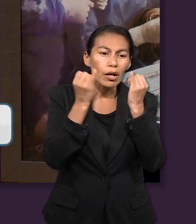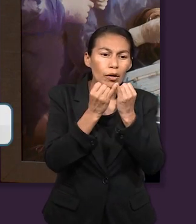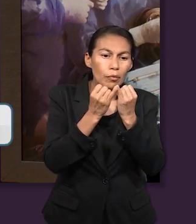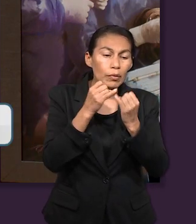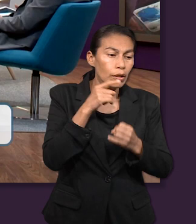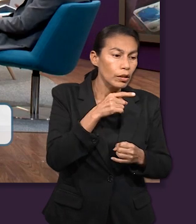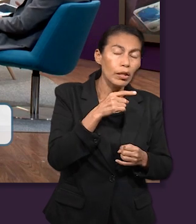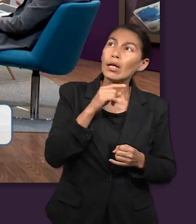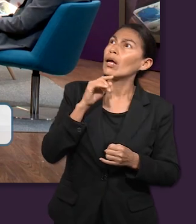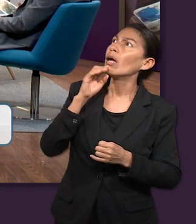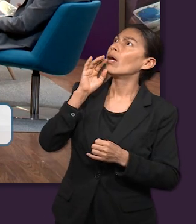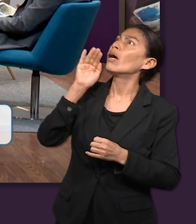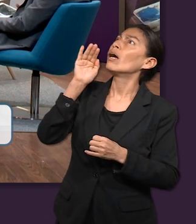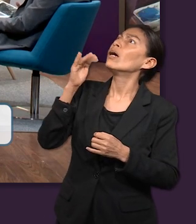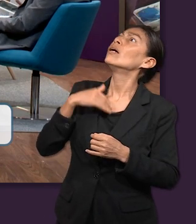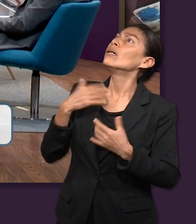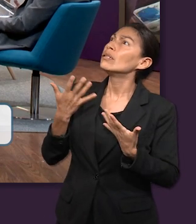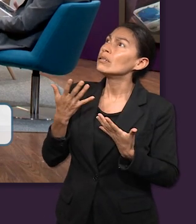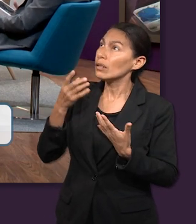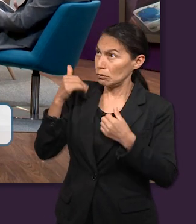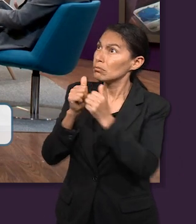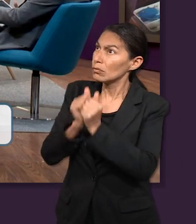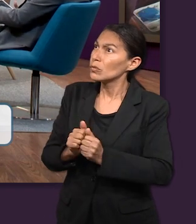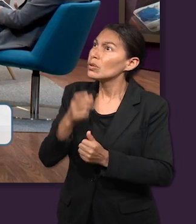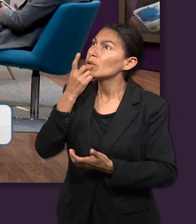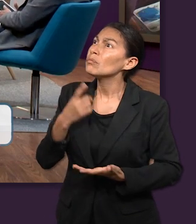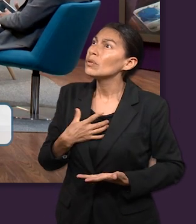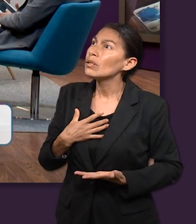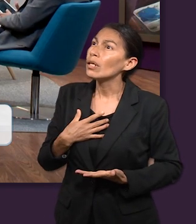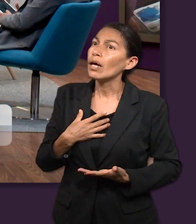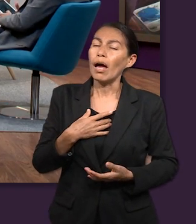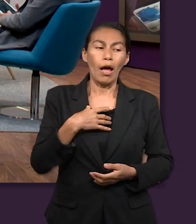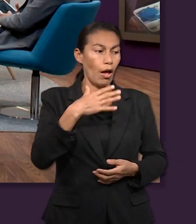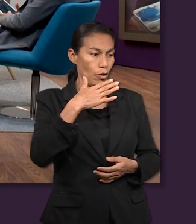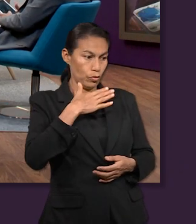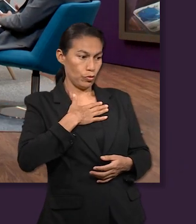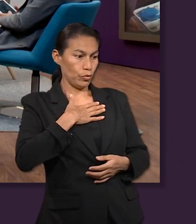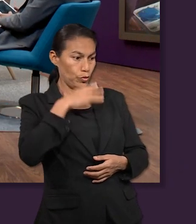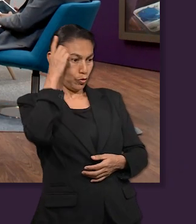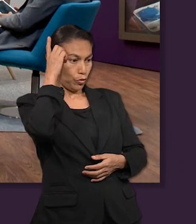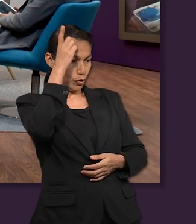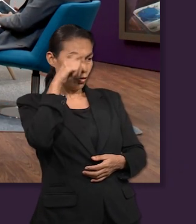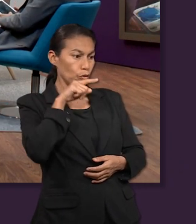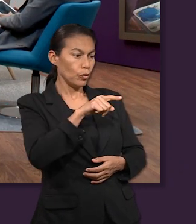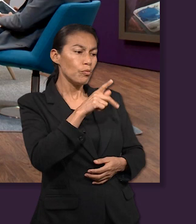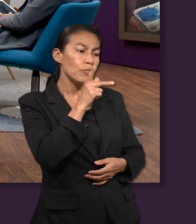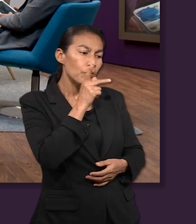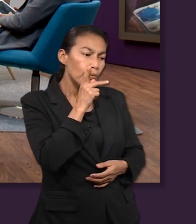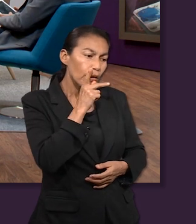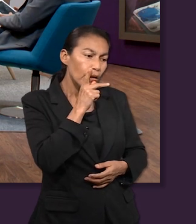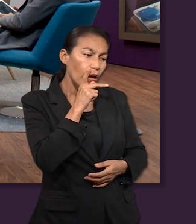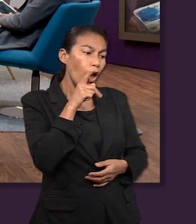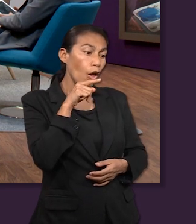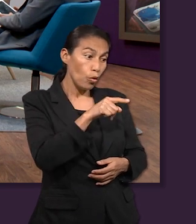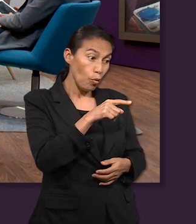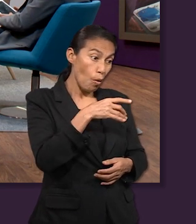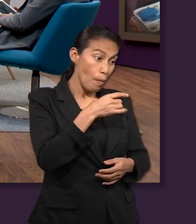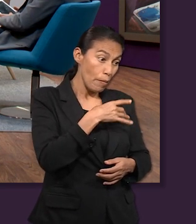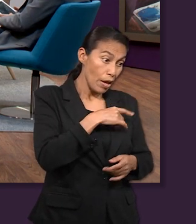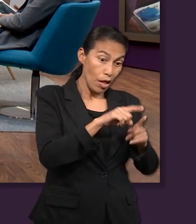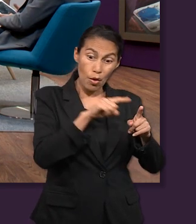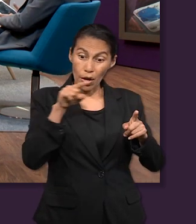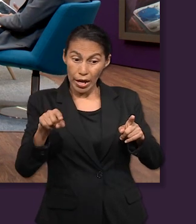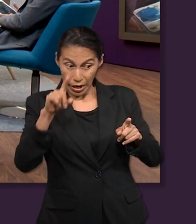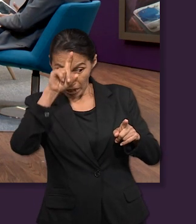dijo, Jacob, Jacob, él respondió, aquí estoy. Entonces Dios le dijo, yo soy tu Dios, el Dios de tu